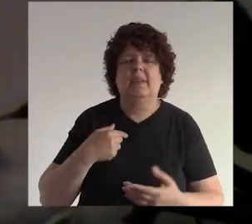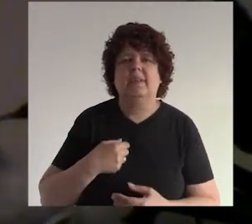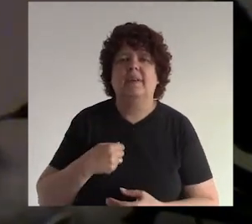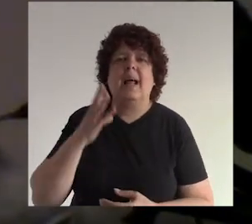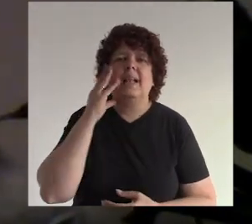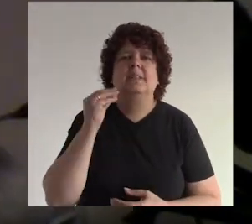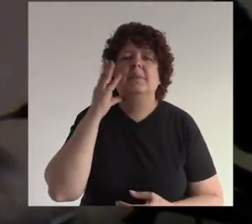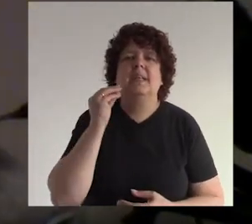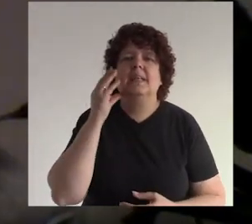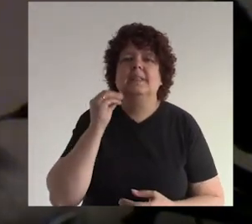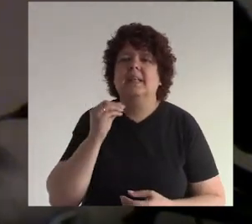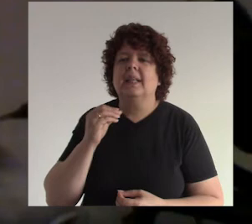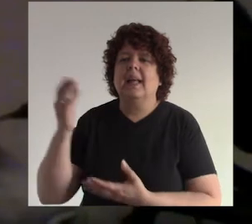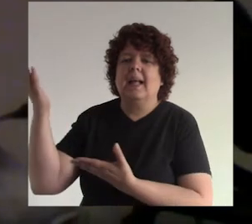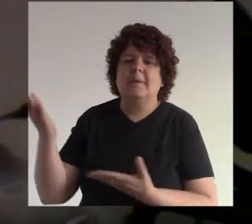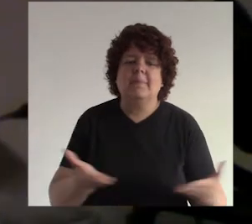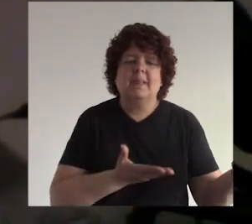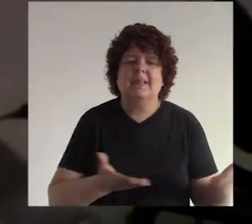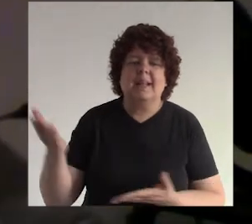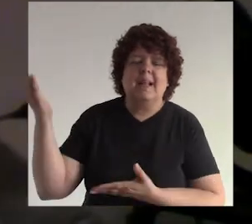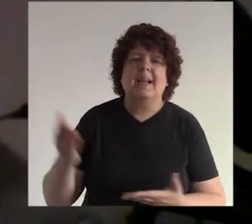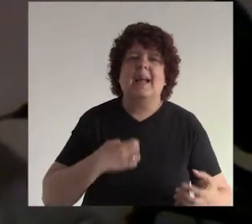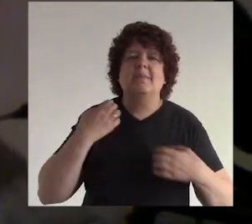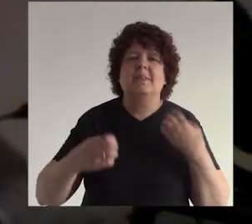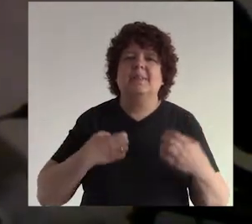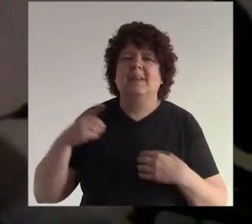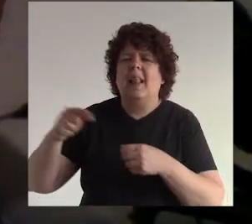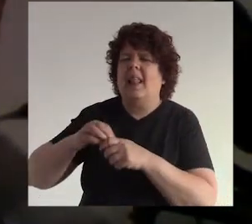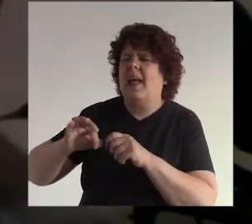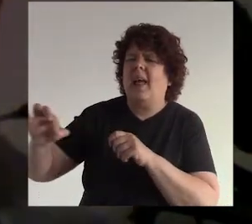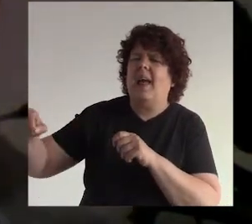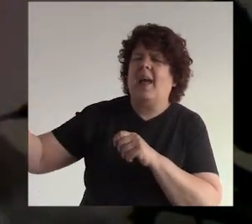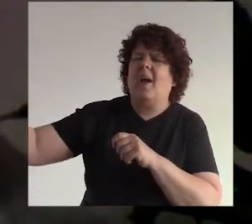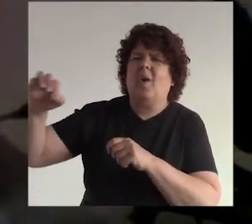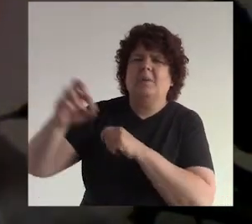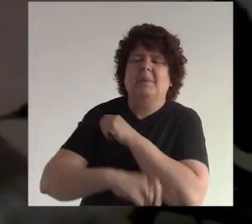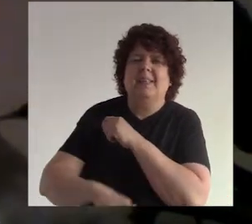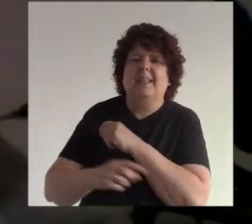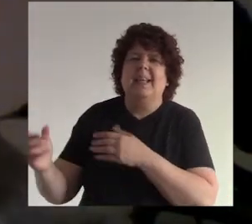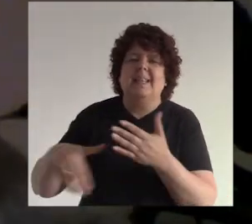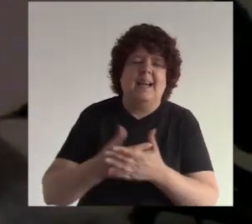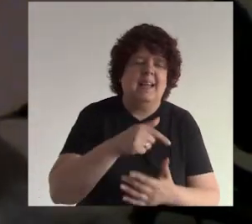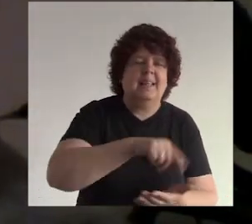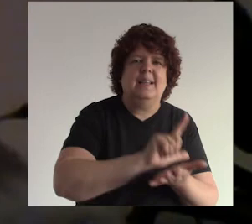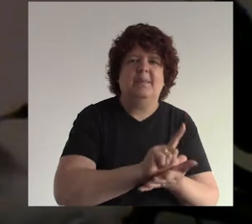que yo daba la experiencia de trasladar una emoción que estaba en un país viajano a Lima